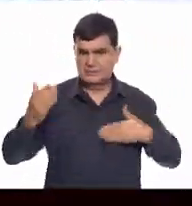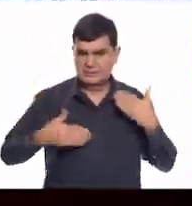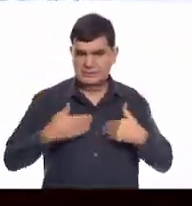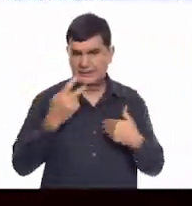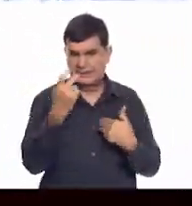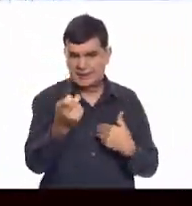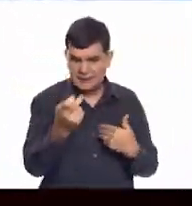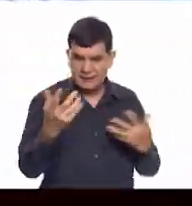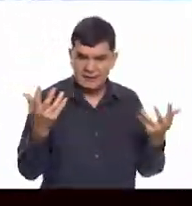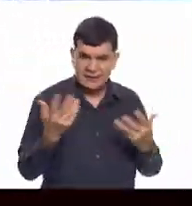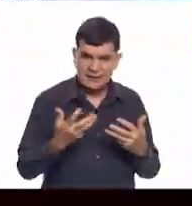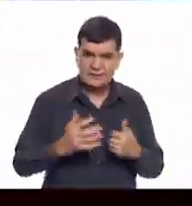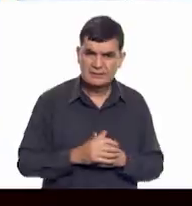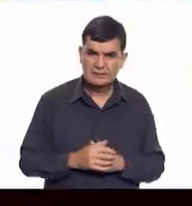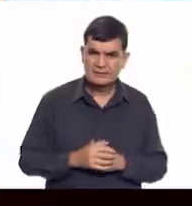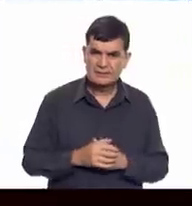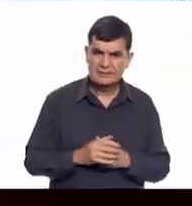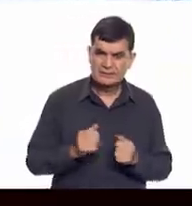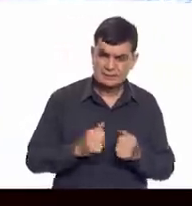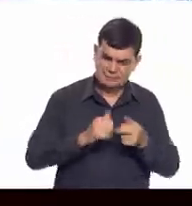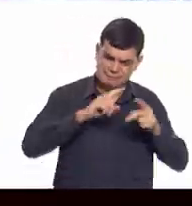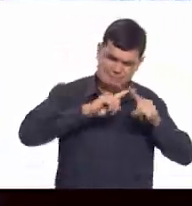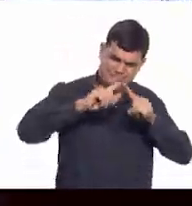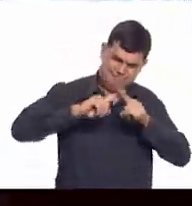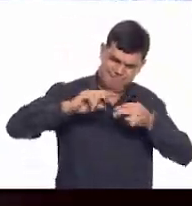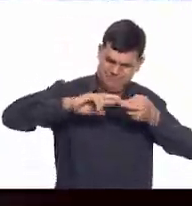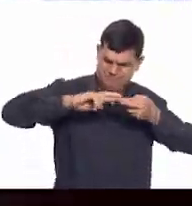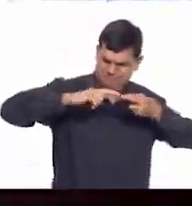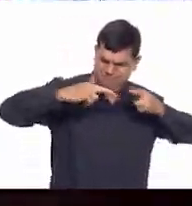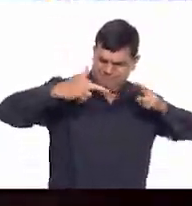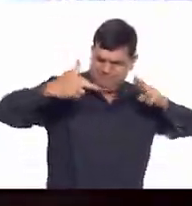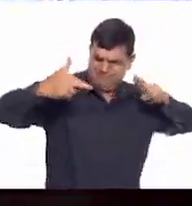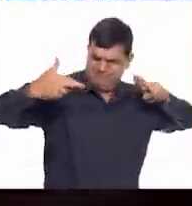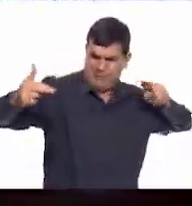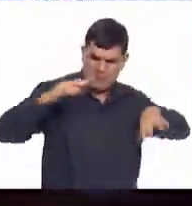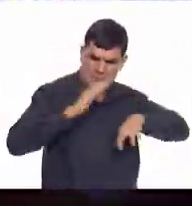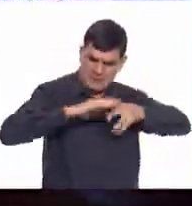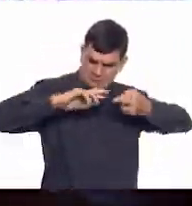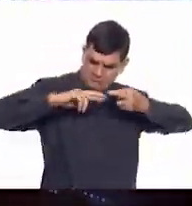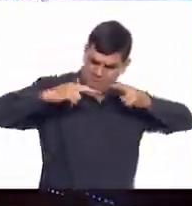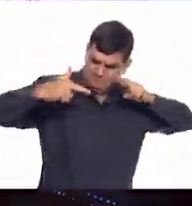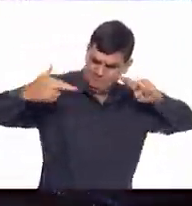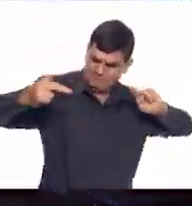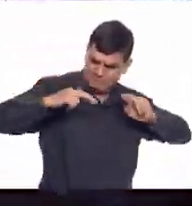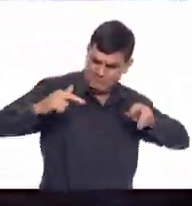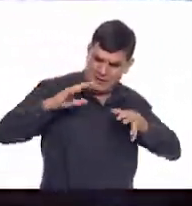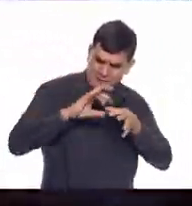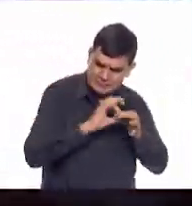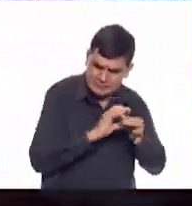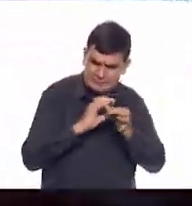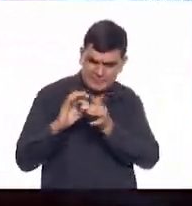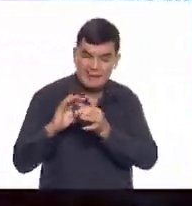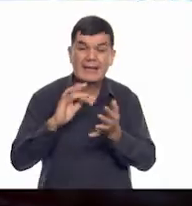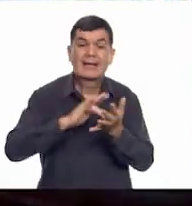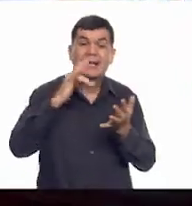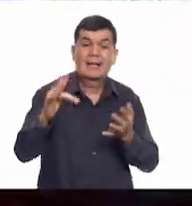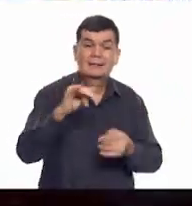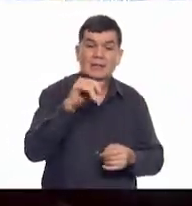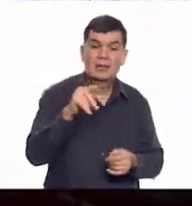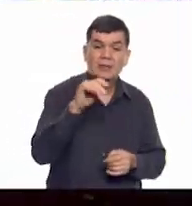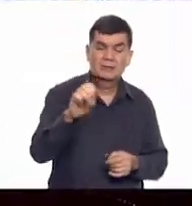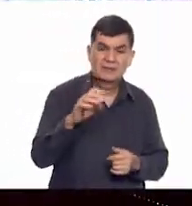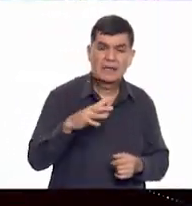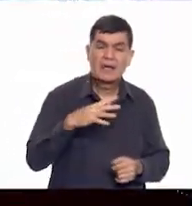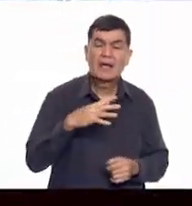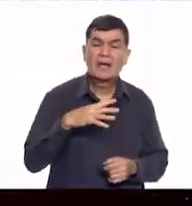eso, mira nada más. ¡Qué clase de lazo ha formado! ¡Gracias, José, por